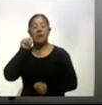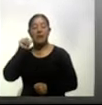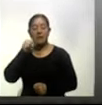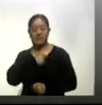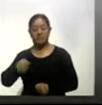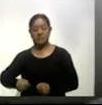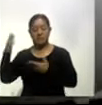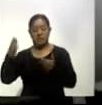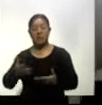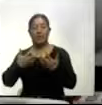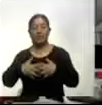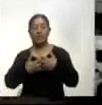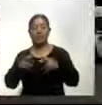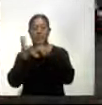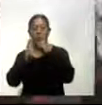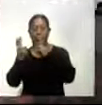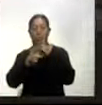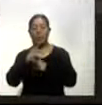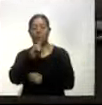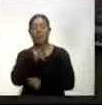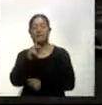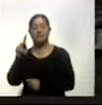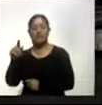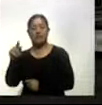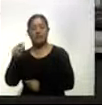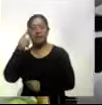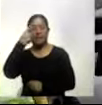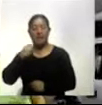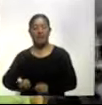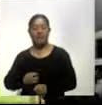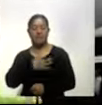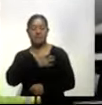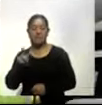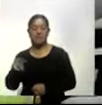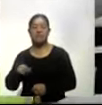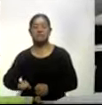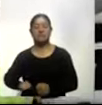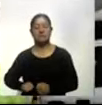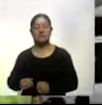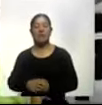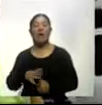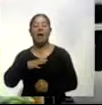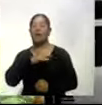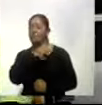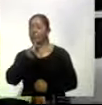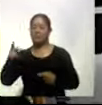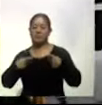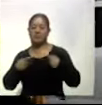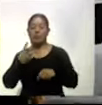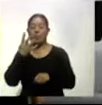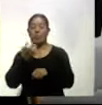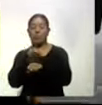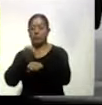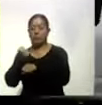UVG-70 adquiridos por el Instituto de Salud para el Bienestar. Los equipos serán destinados a la población de cuatro entidades